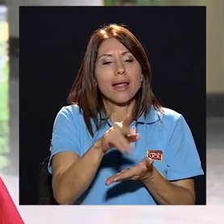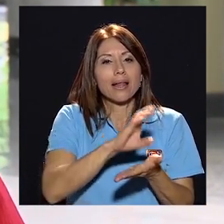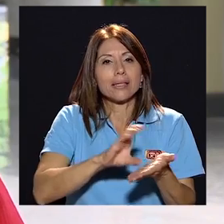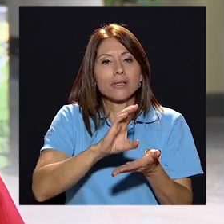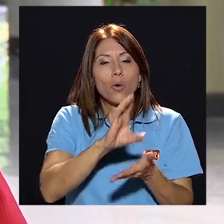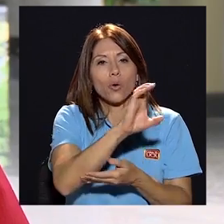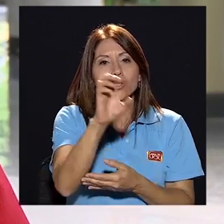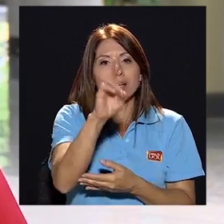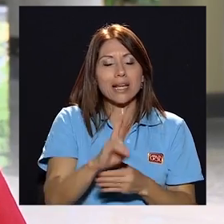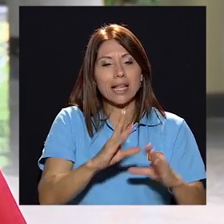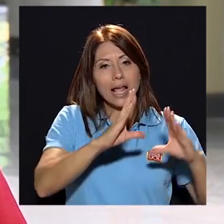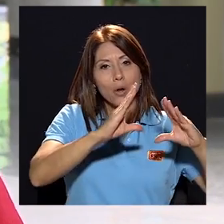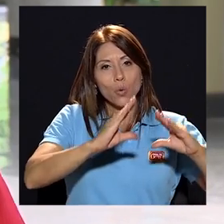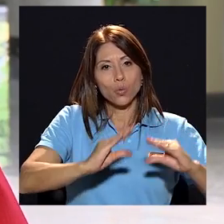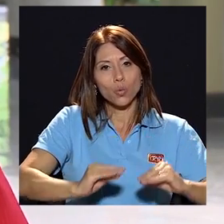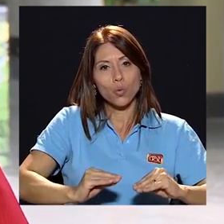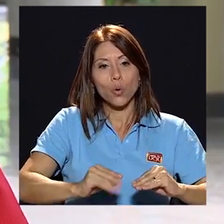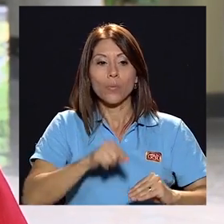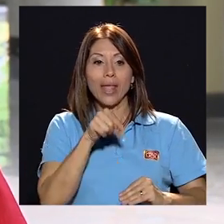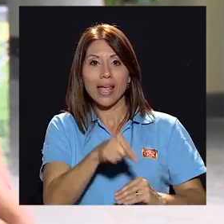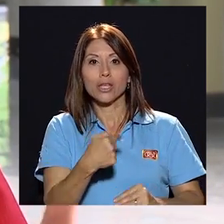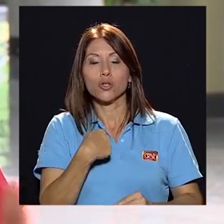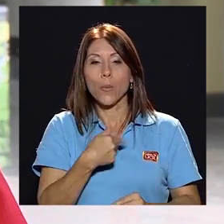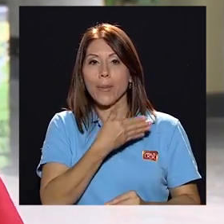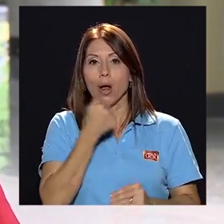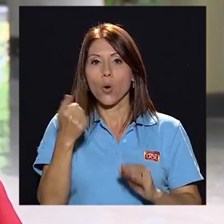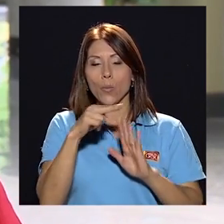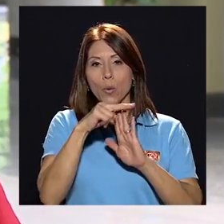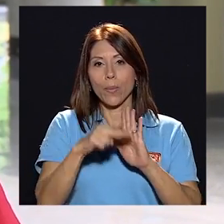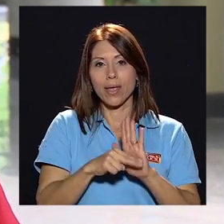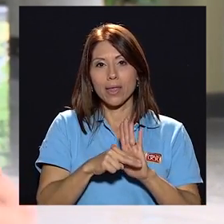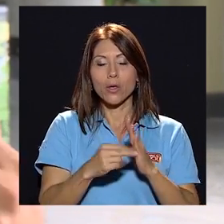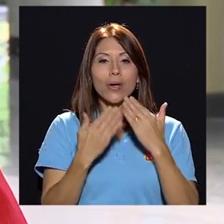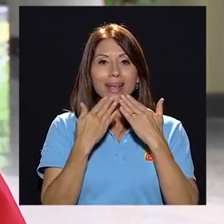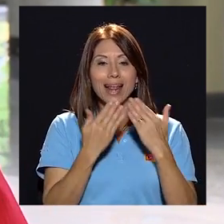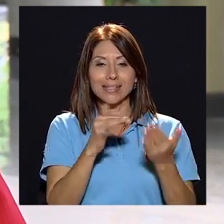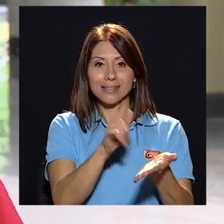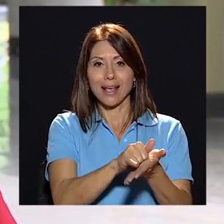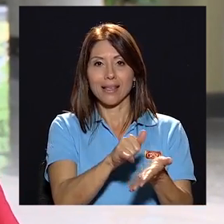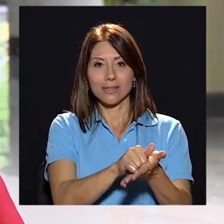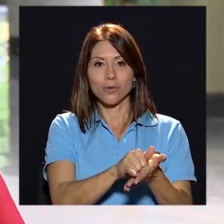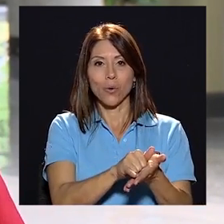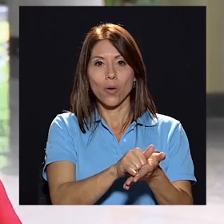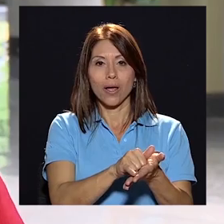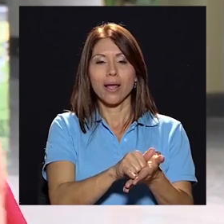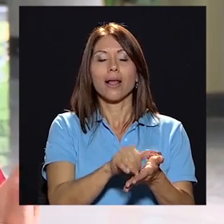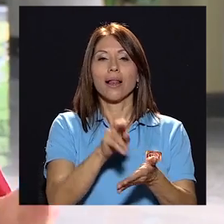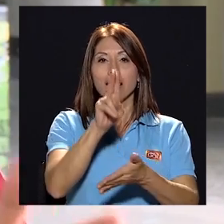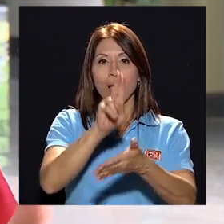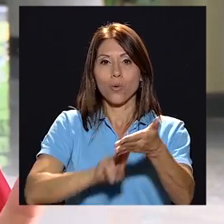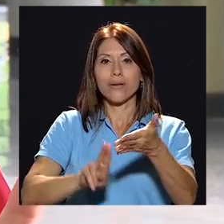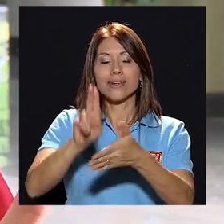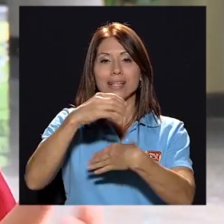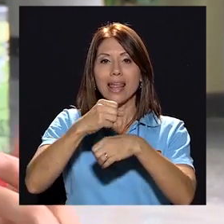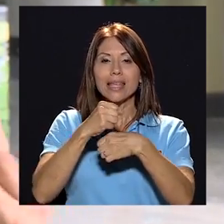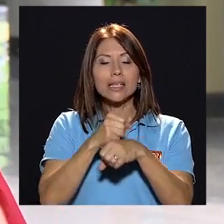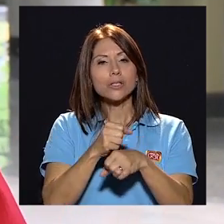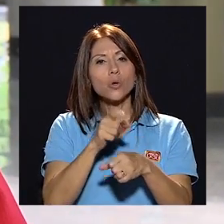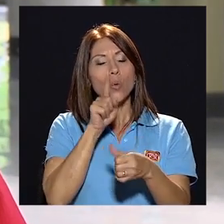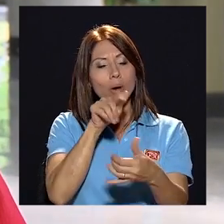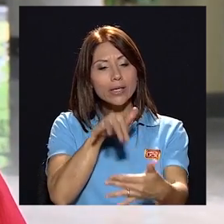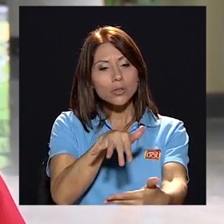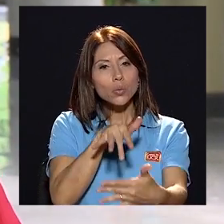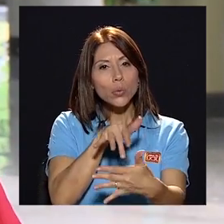Rica nocturno, en el Liceo de Costa Rica nocturno fui el mejor promedio y gracias a eso la universidad